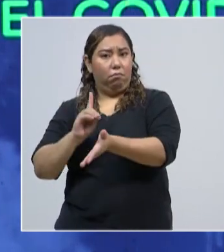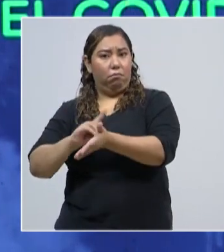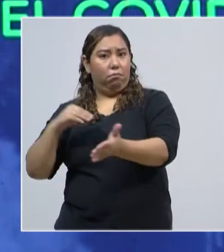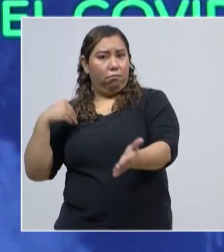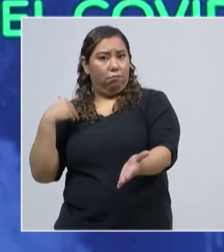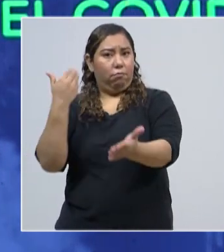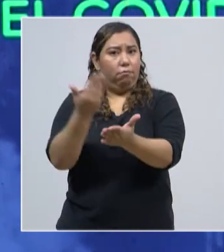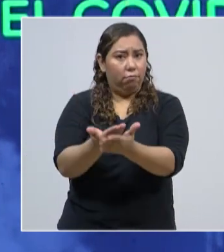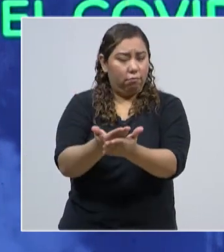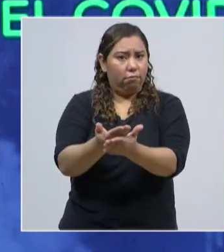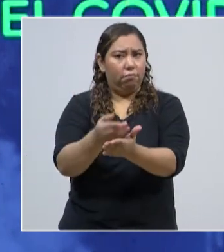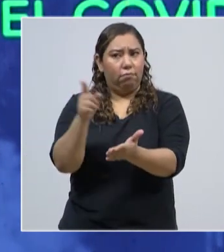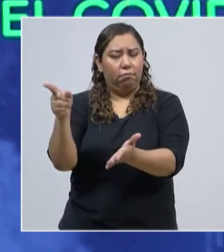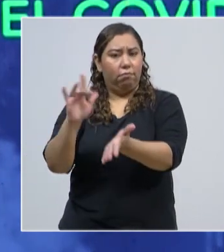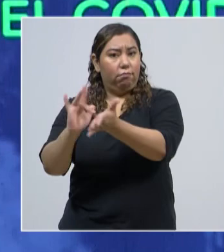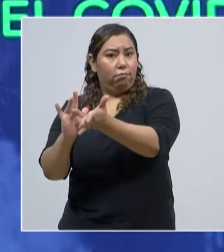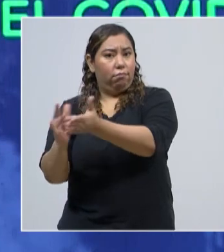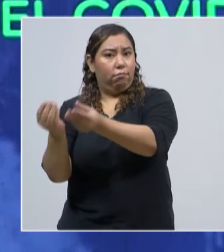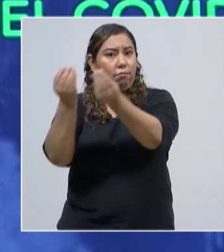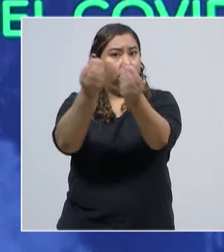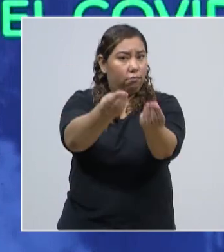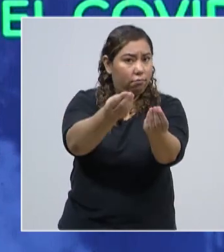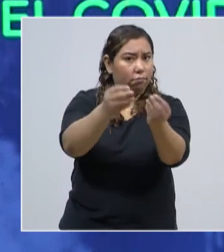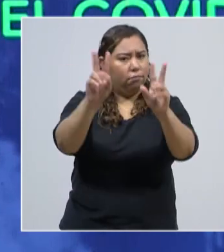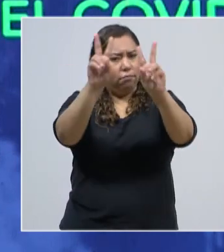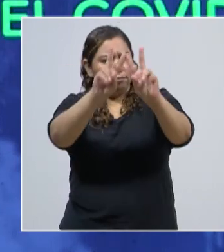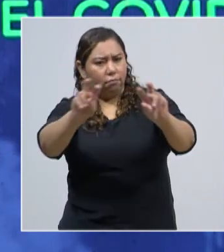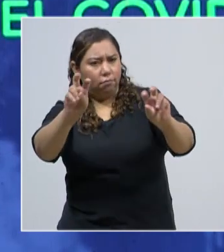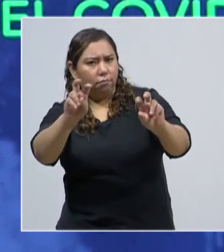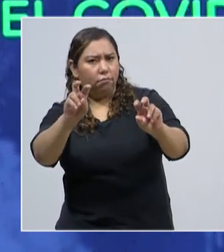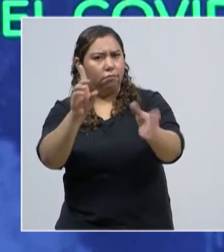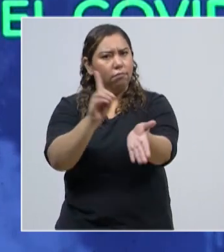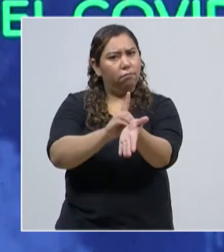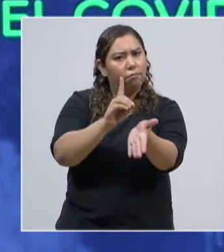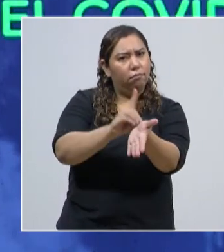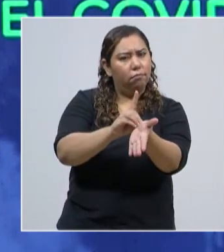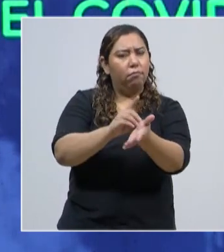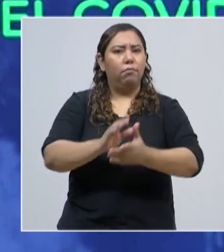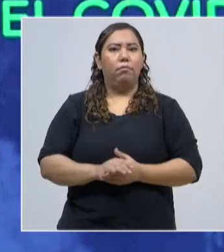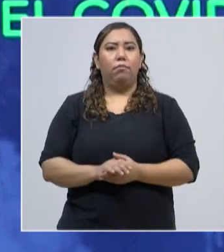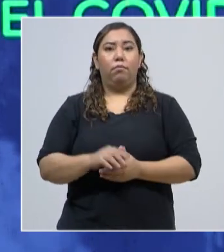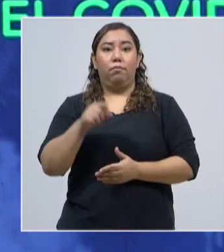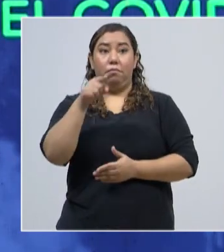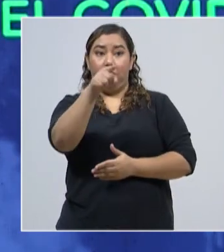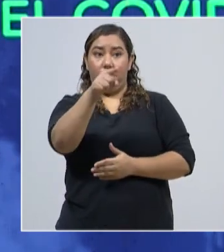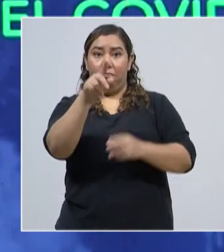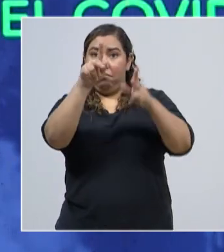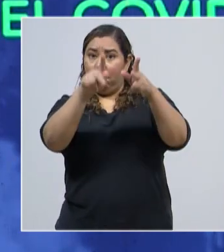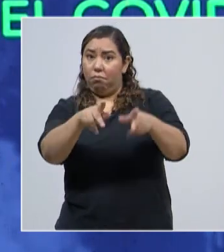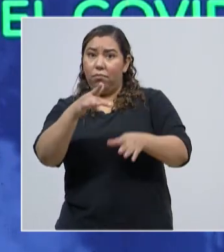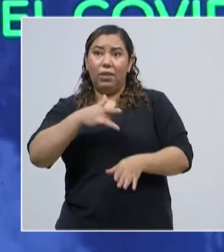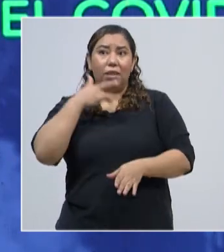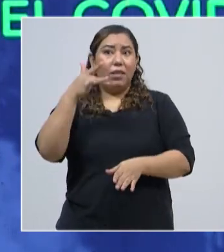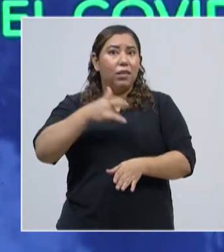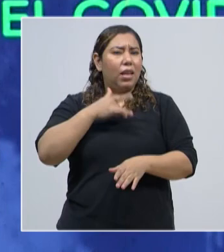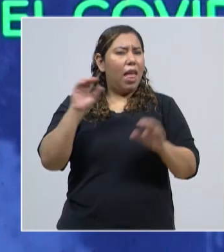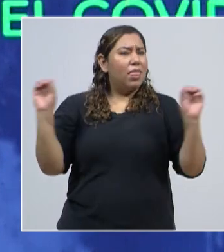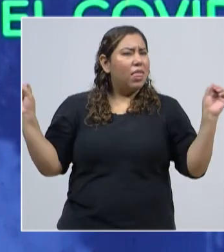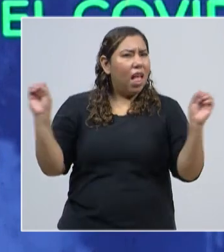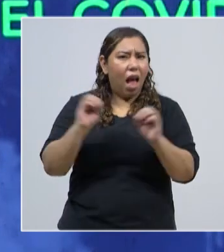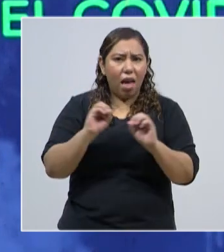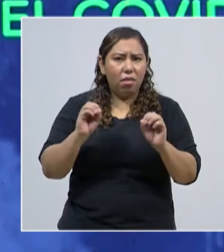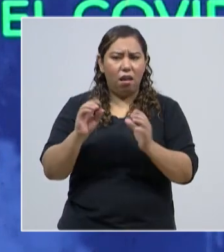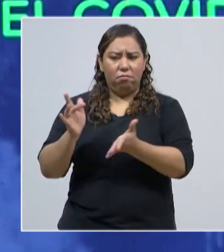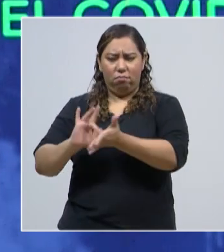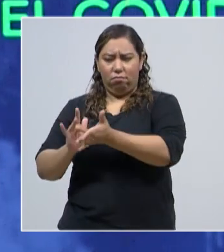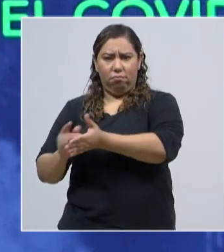la atención médica, incluido el tratamiento, que no se le va a dar a una persona que no tenga la sintomatología, que no sea